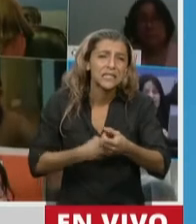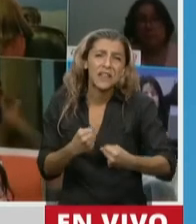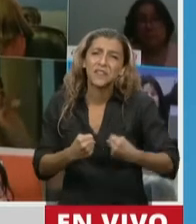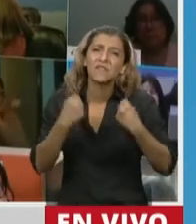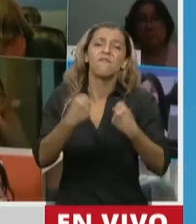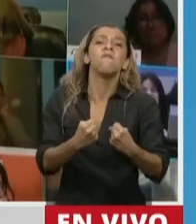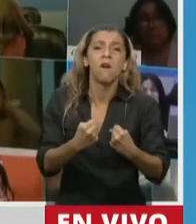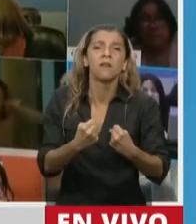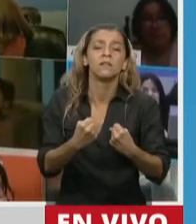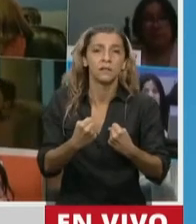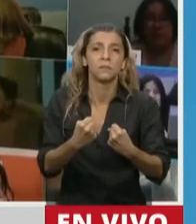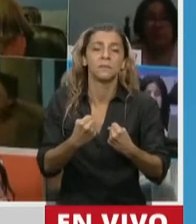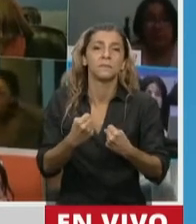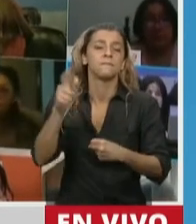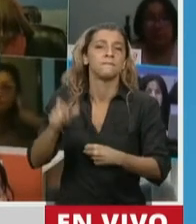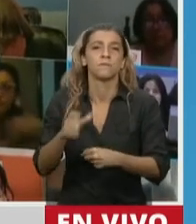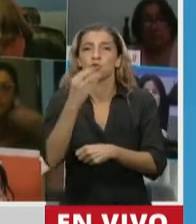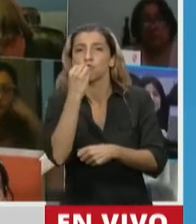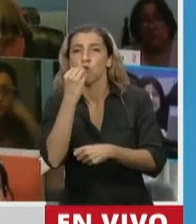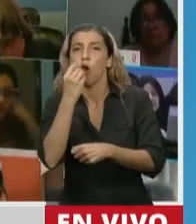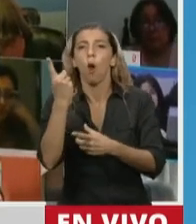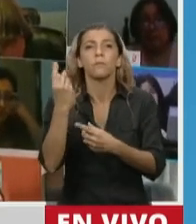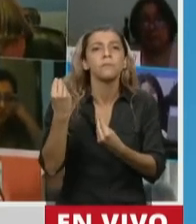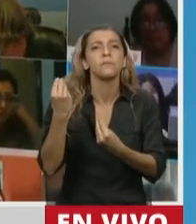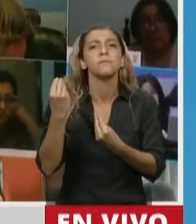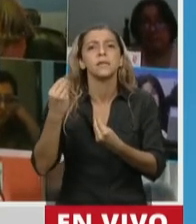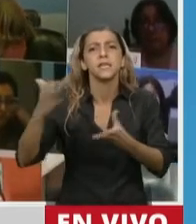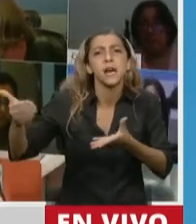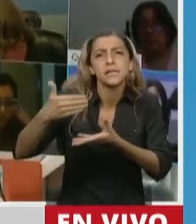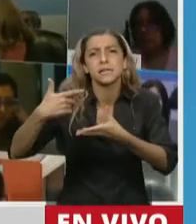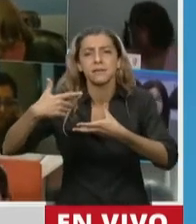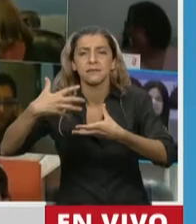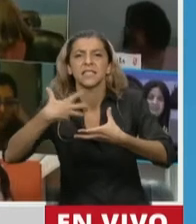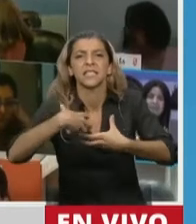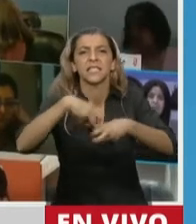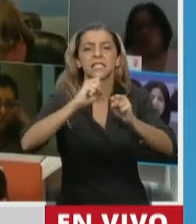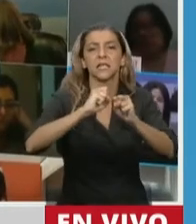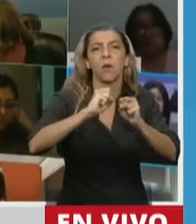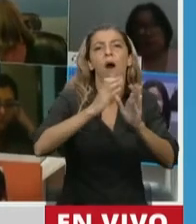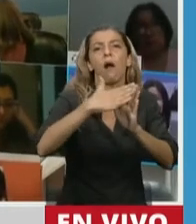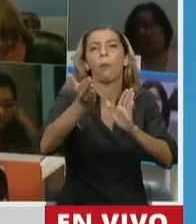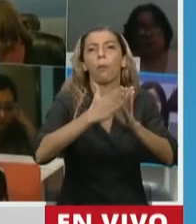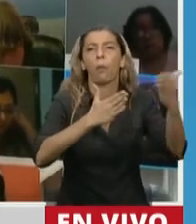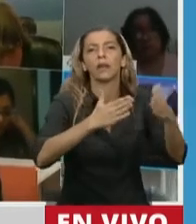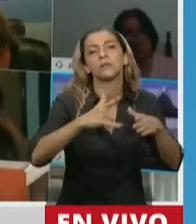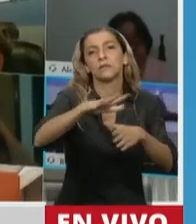llevarles comida y para poder asistir a las vecinas y vecinos de la villa.